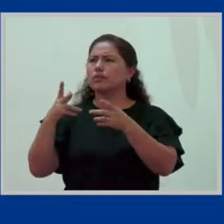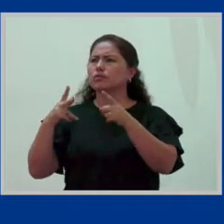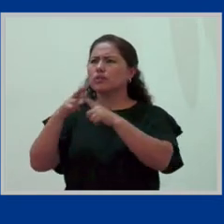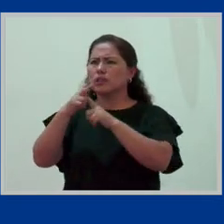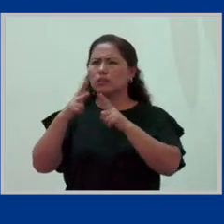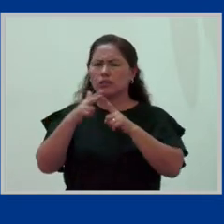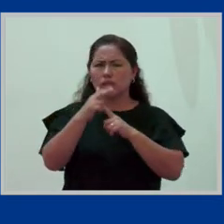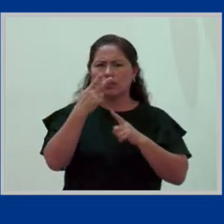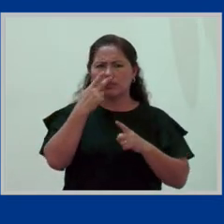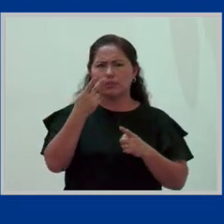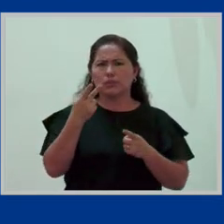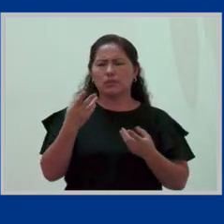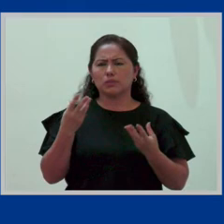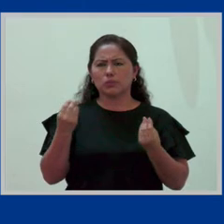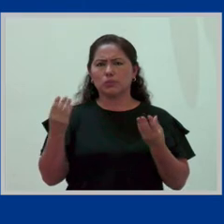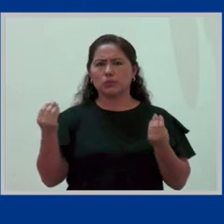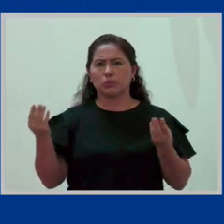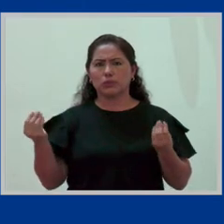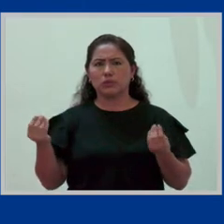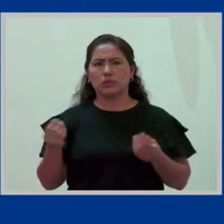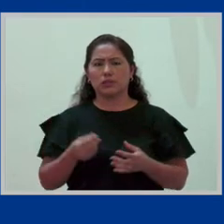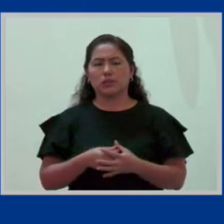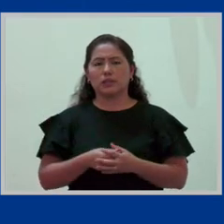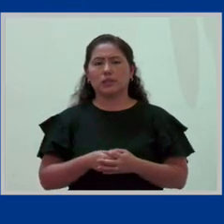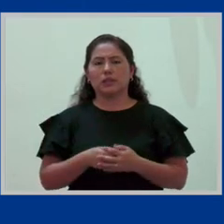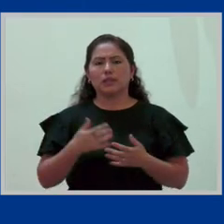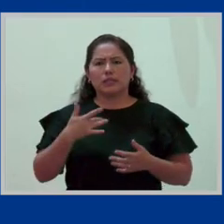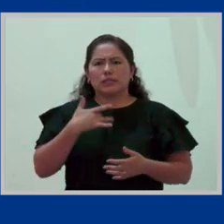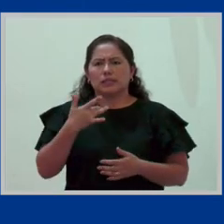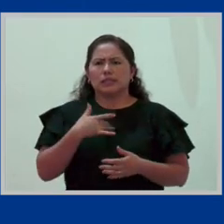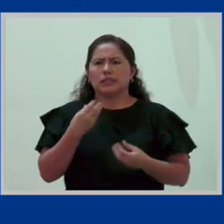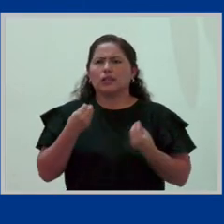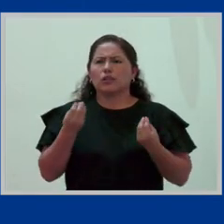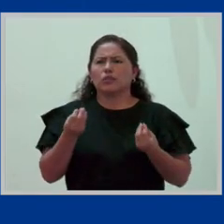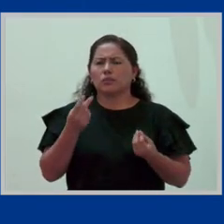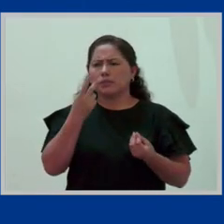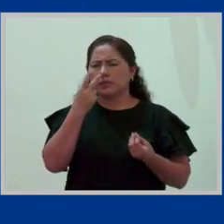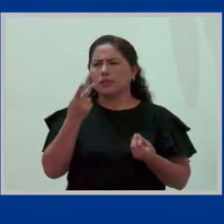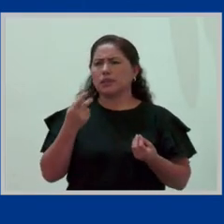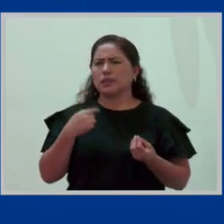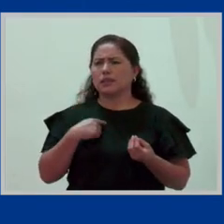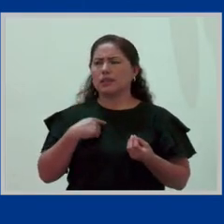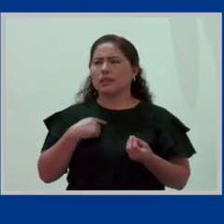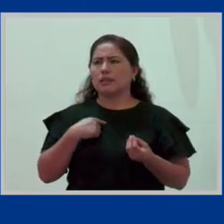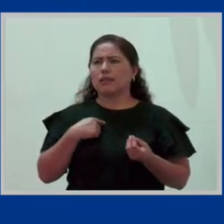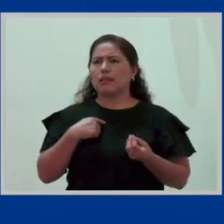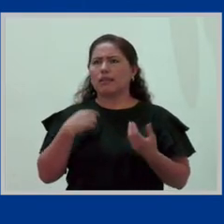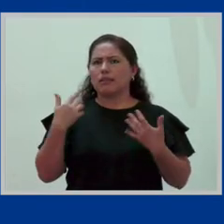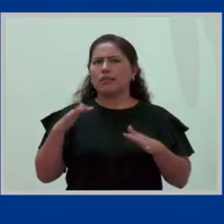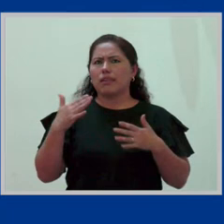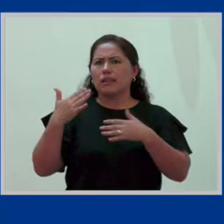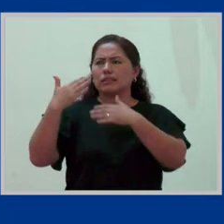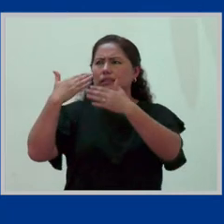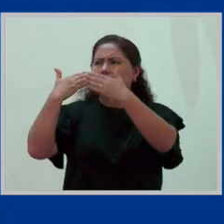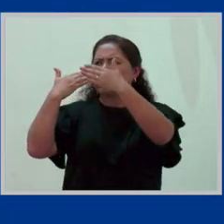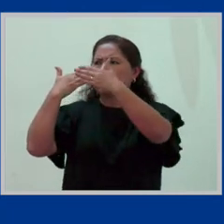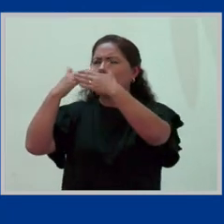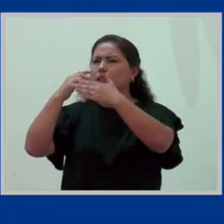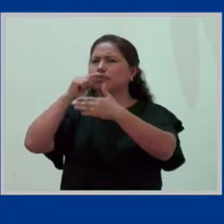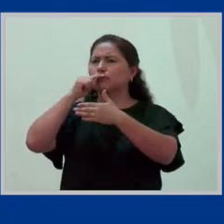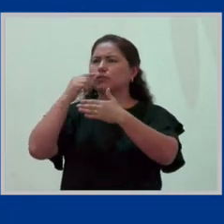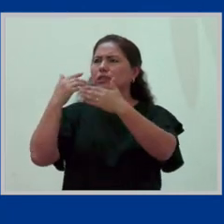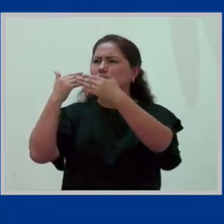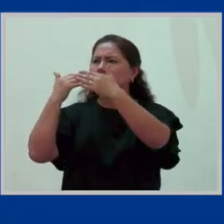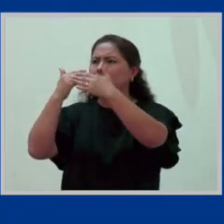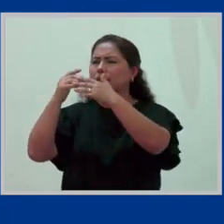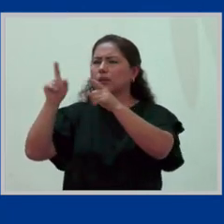lo cual en teoría nos hacía sentir un poco contentos, porque, bueno, entonces ya están más cerca. Mujeres y hombres ya